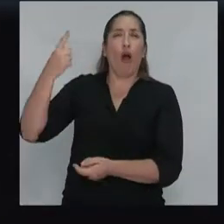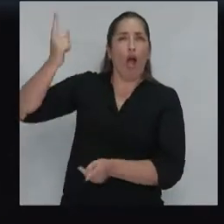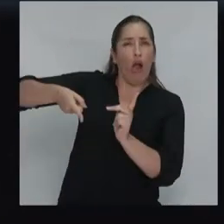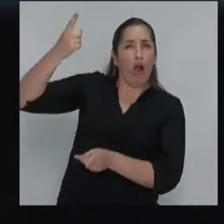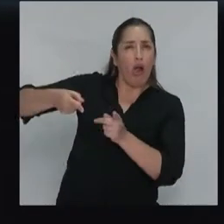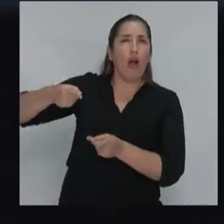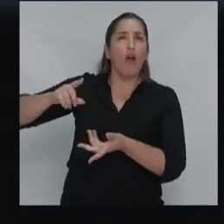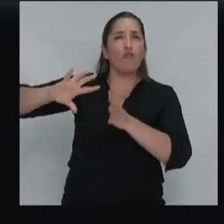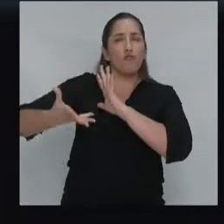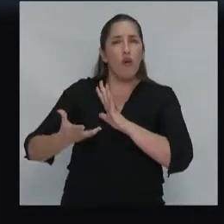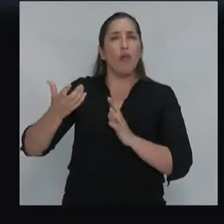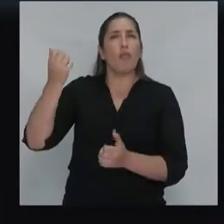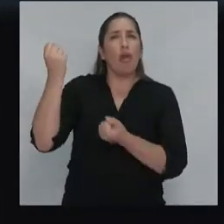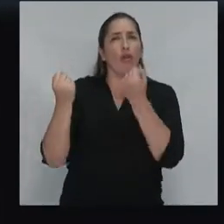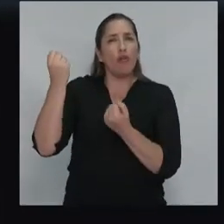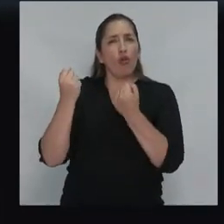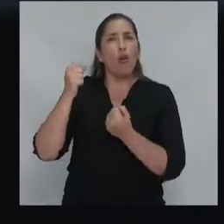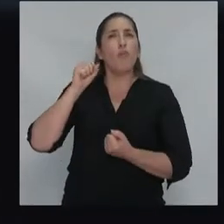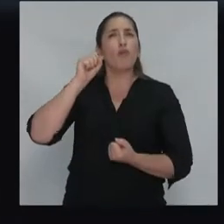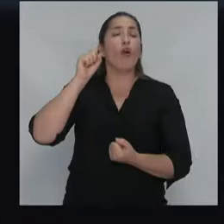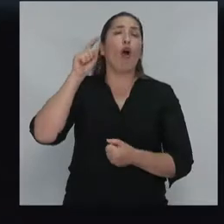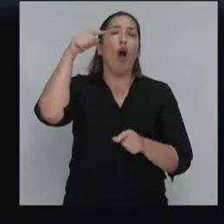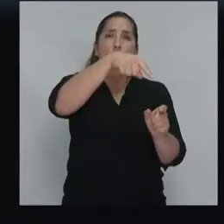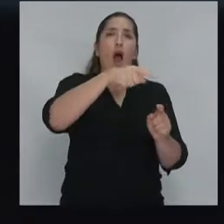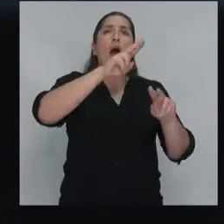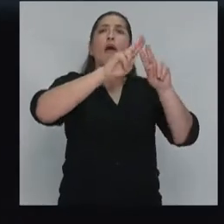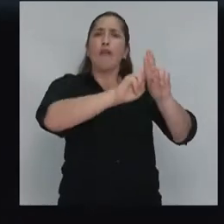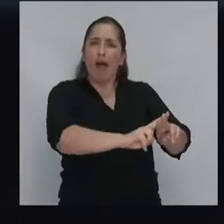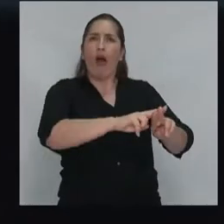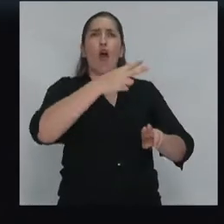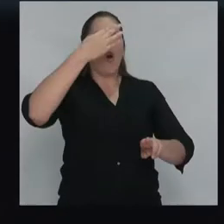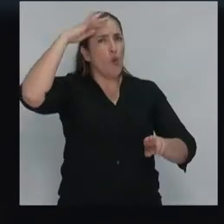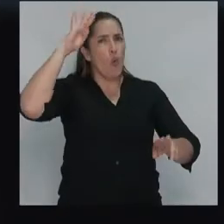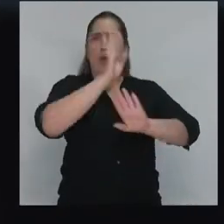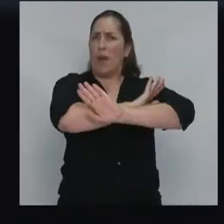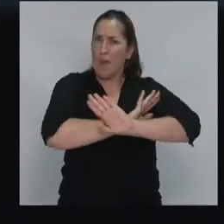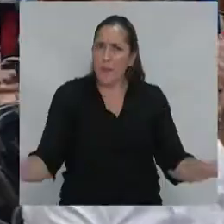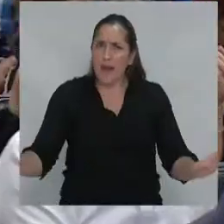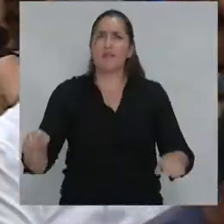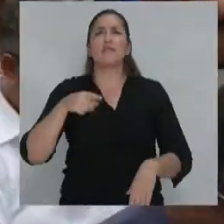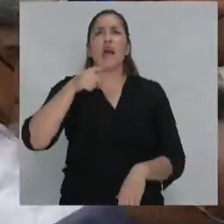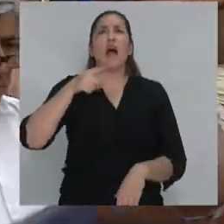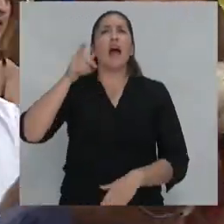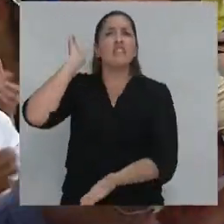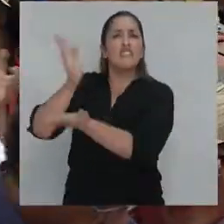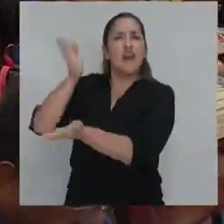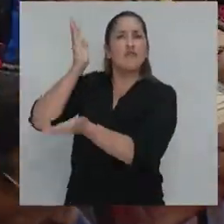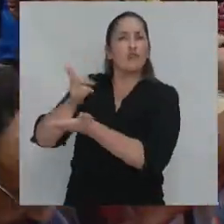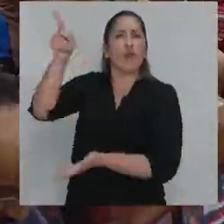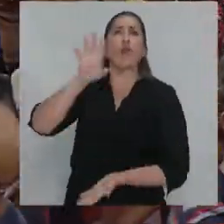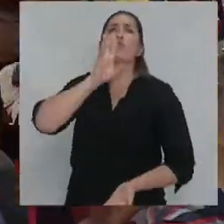boicote económico de cuba abajo las sanciones contra rusia